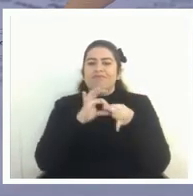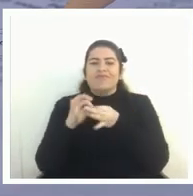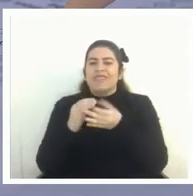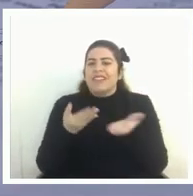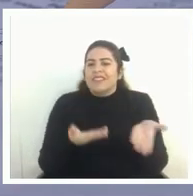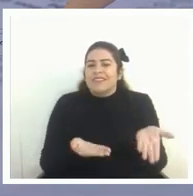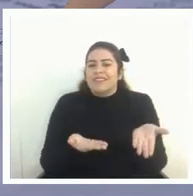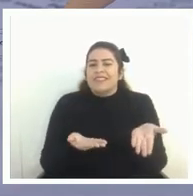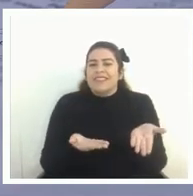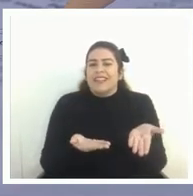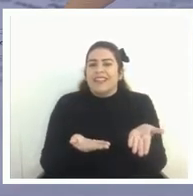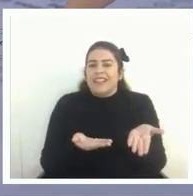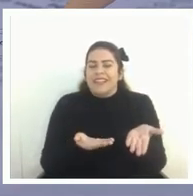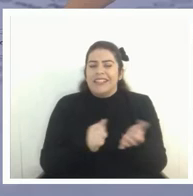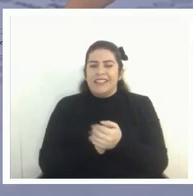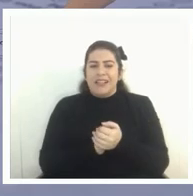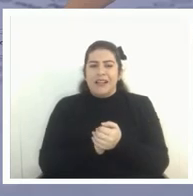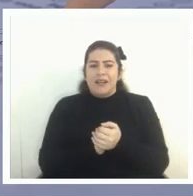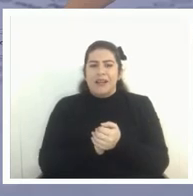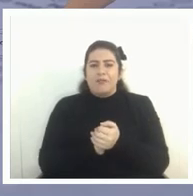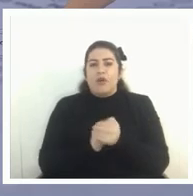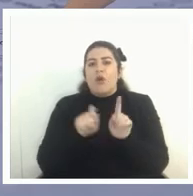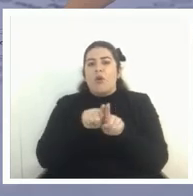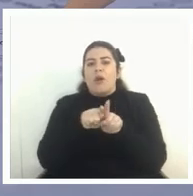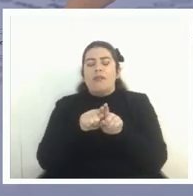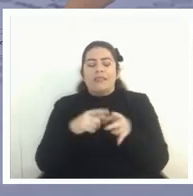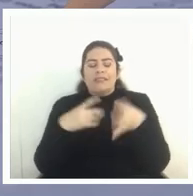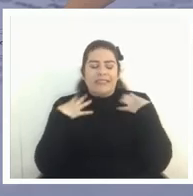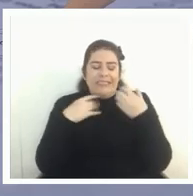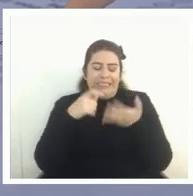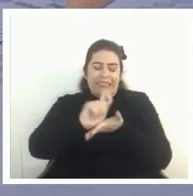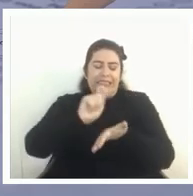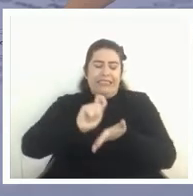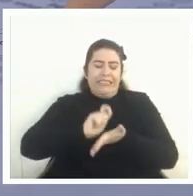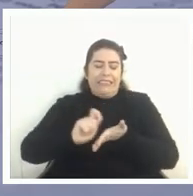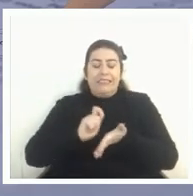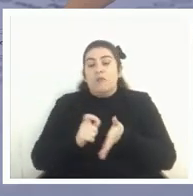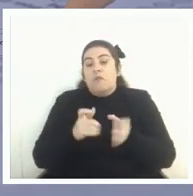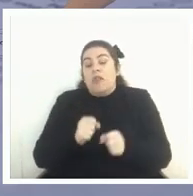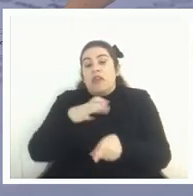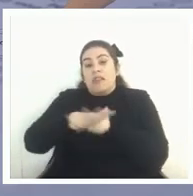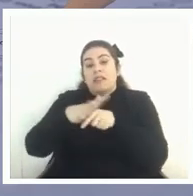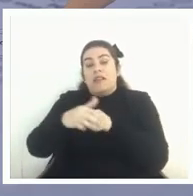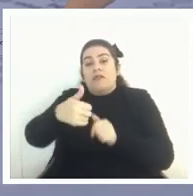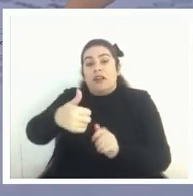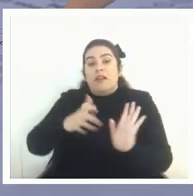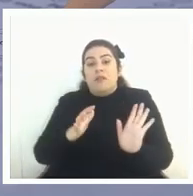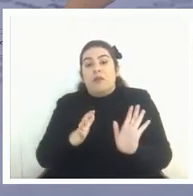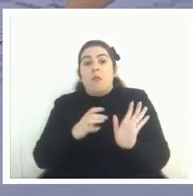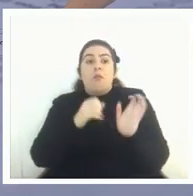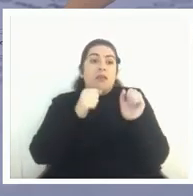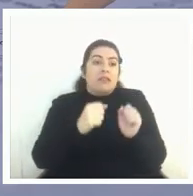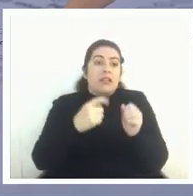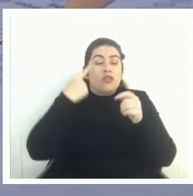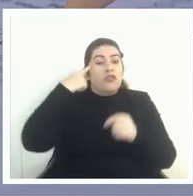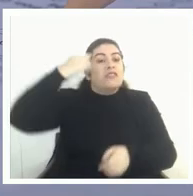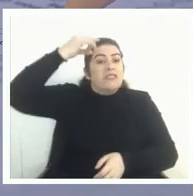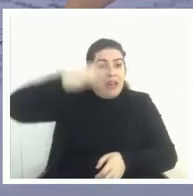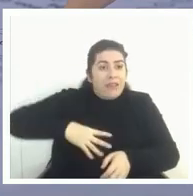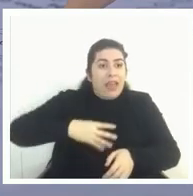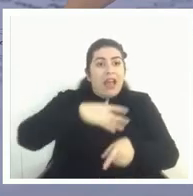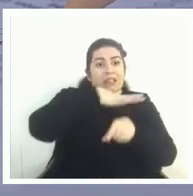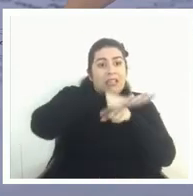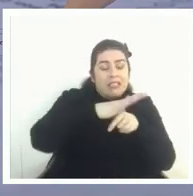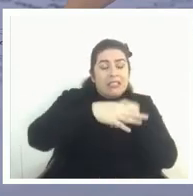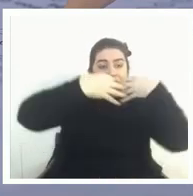podían distinguir del azar esas 15 preguntas correctas pueden ser azarosas o puede ser que sabían correctamente